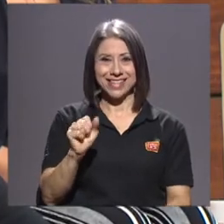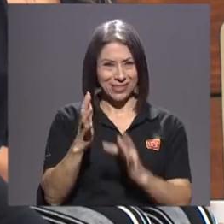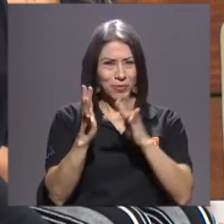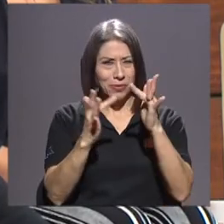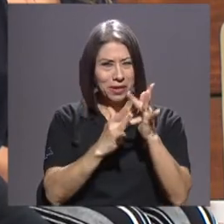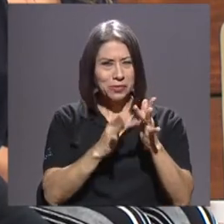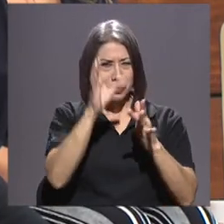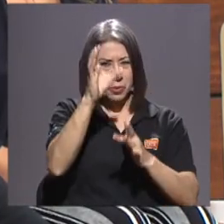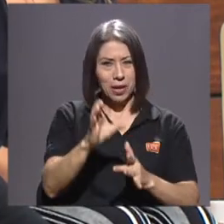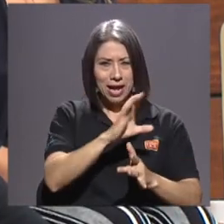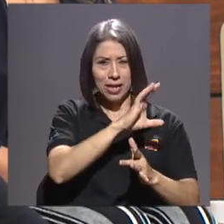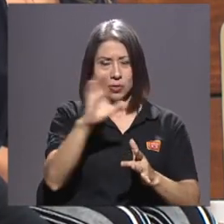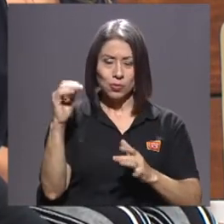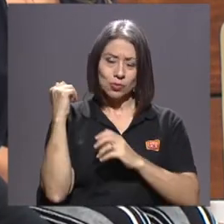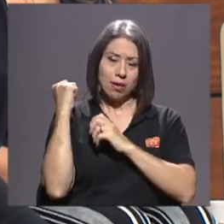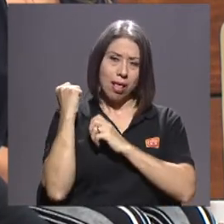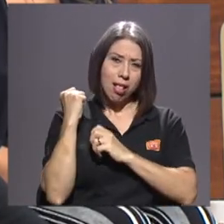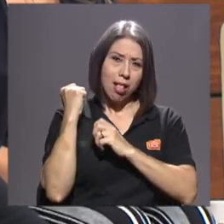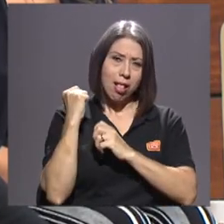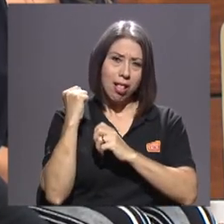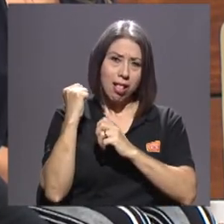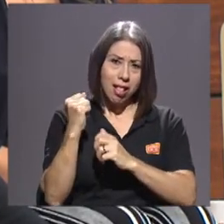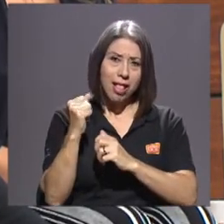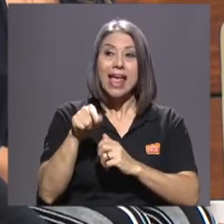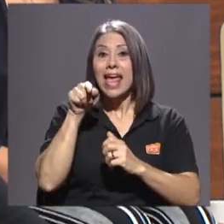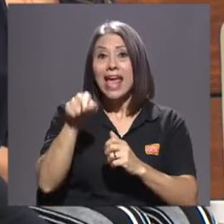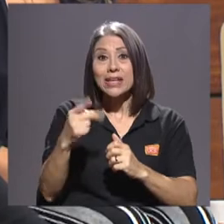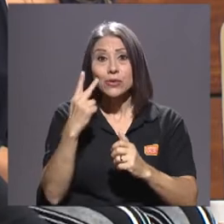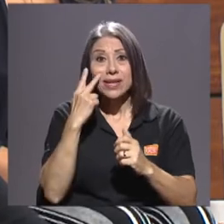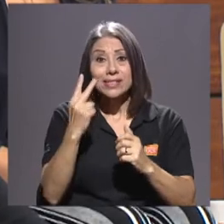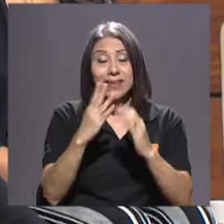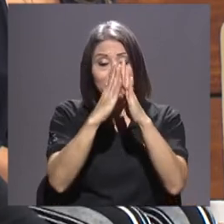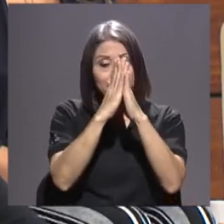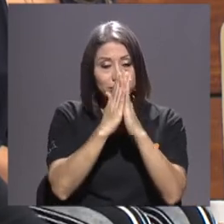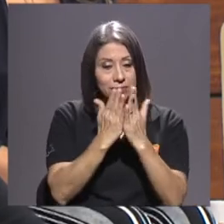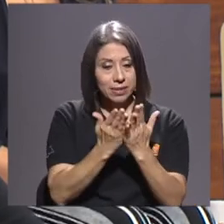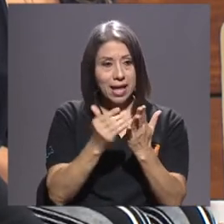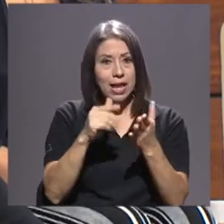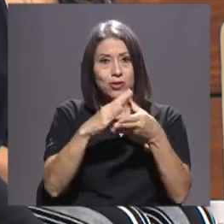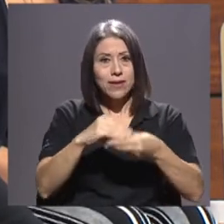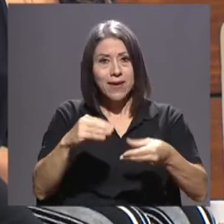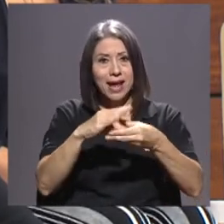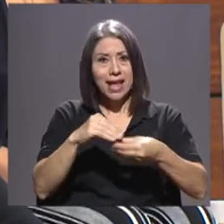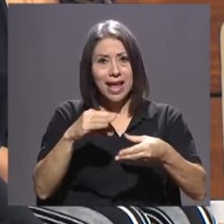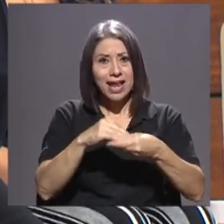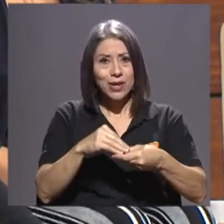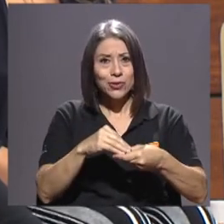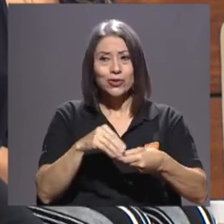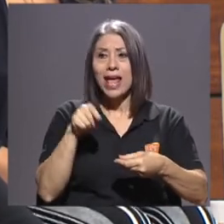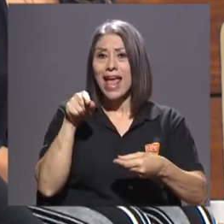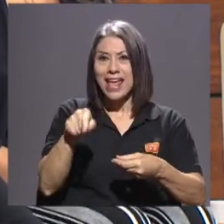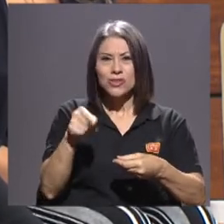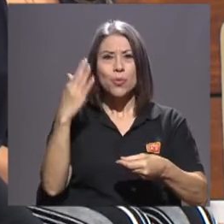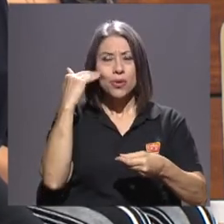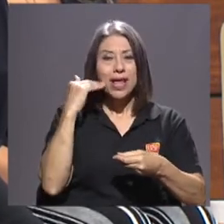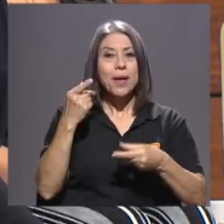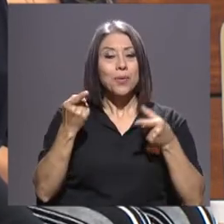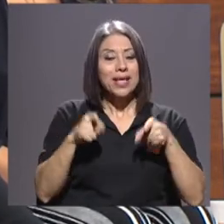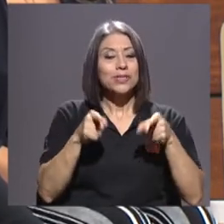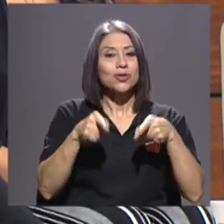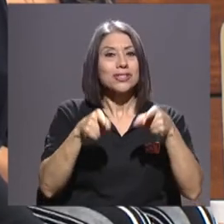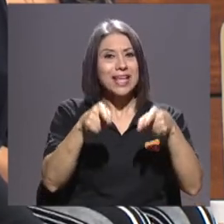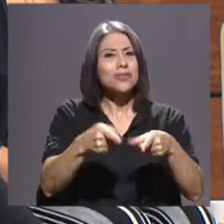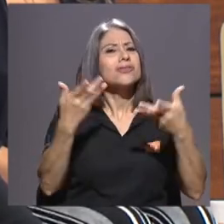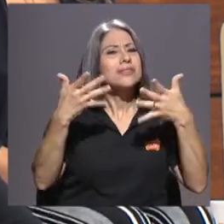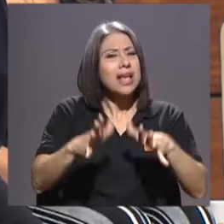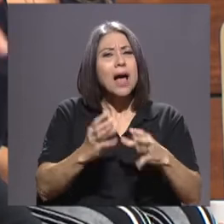sobre esos hechos narrados en los evangelios, pero que a él le interesan es porque esos hechos han sido objeto de los pintores